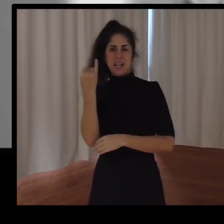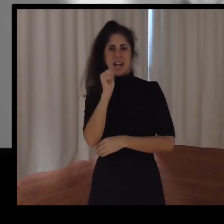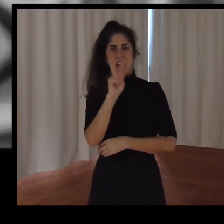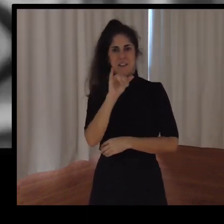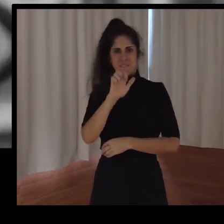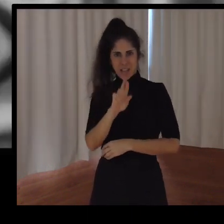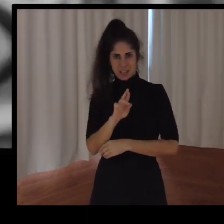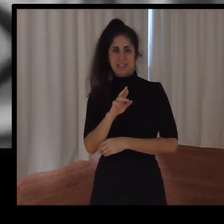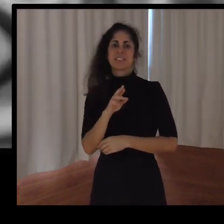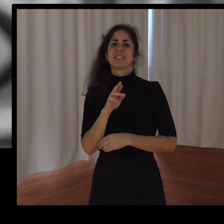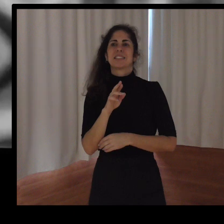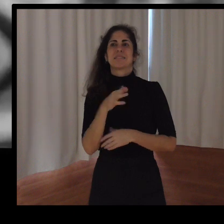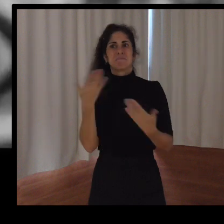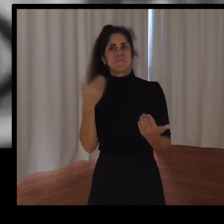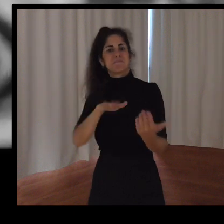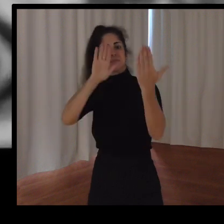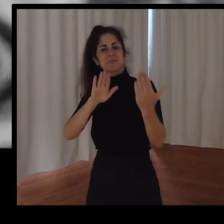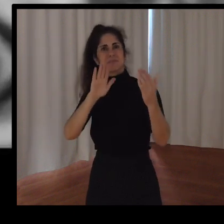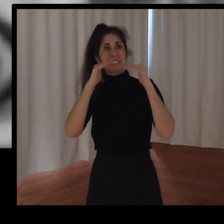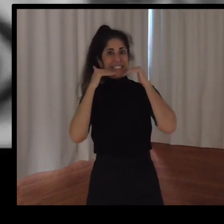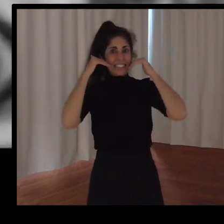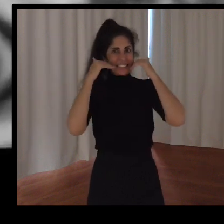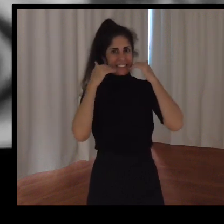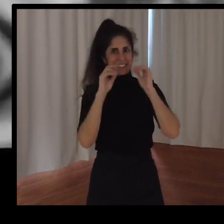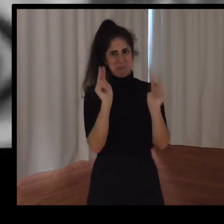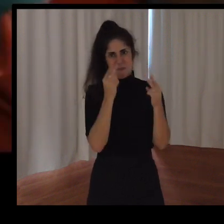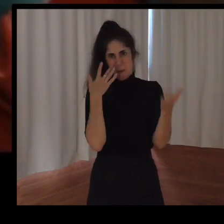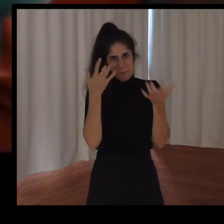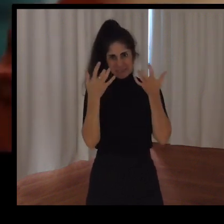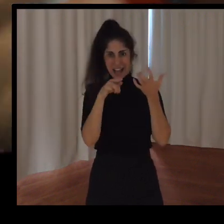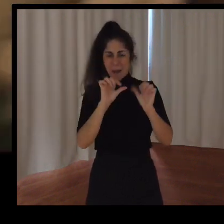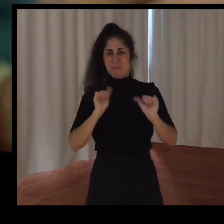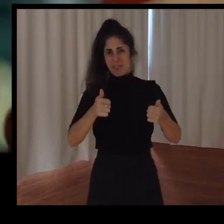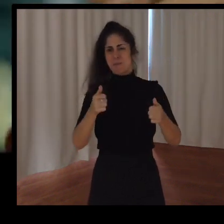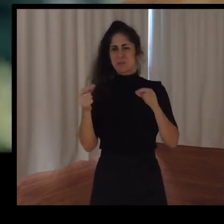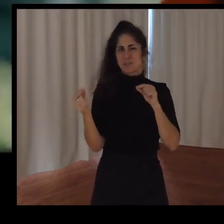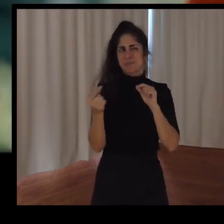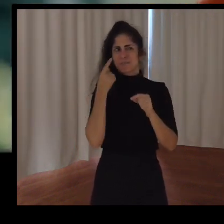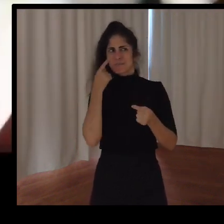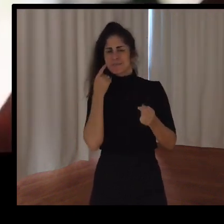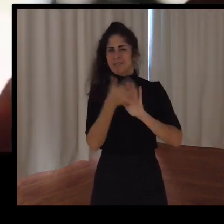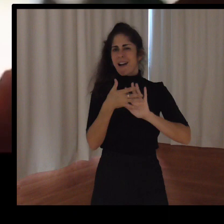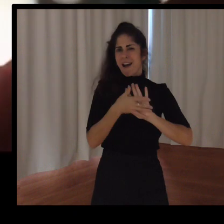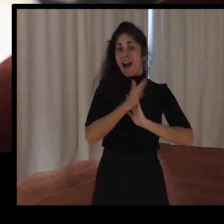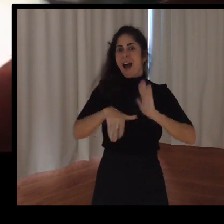contento Javier Tebas y que vamos a organizar la Liga Genuín. Rubén y Álvaro